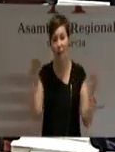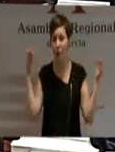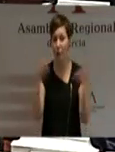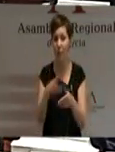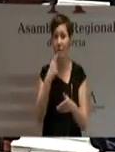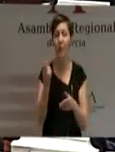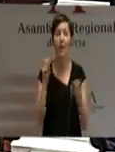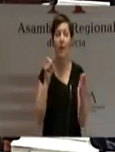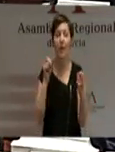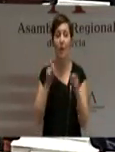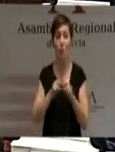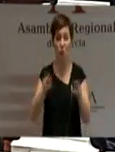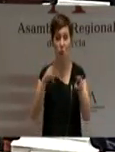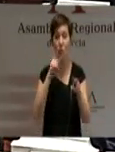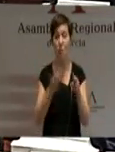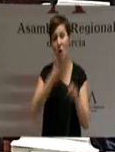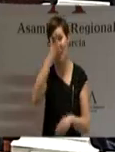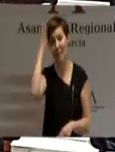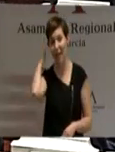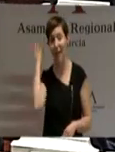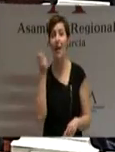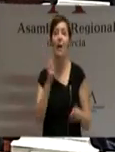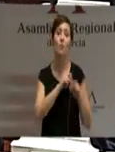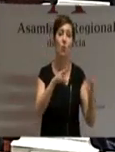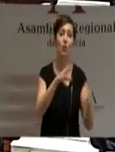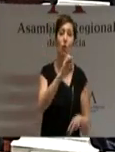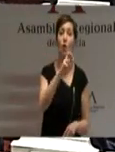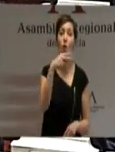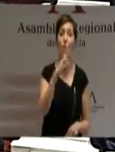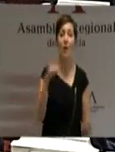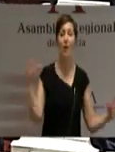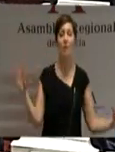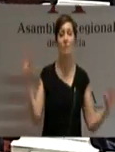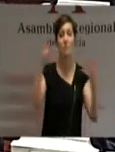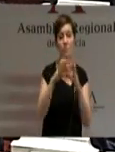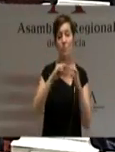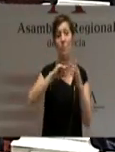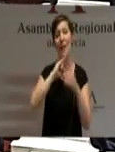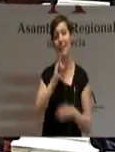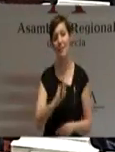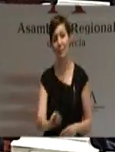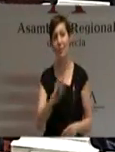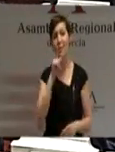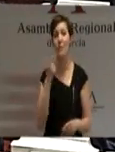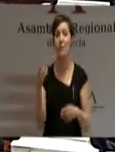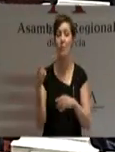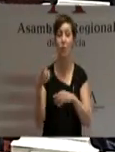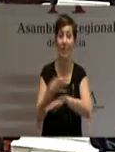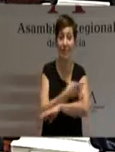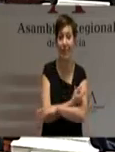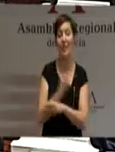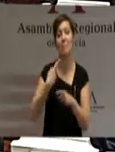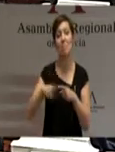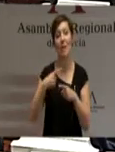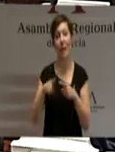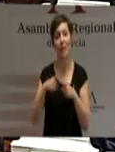Cartagena y el futuro puerto del Golguer estén conectados en una línea ferroviaria electrificada de transporte de mercancías y de turistas de la